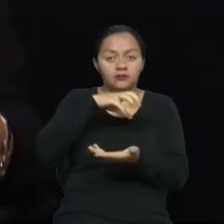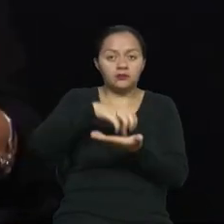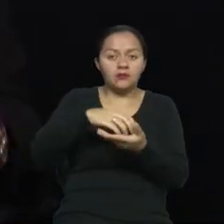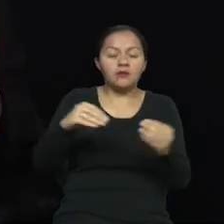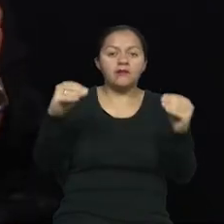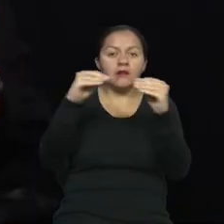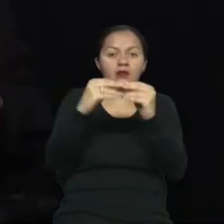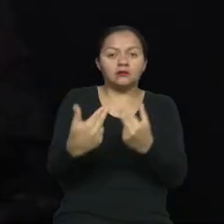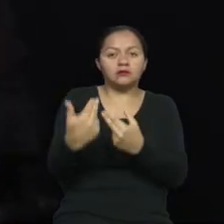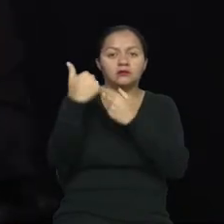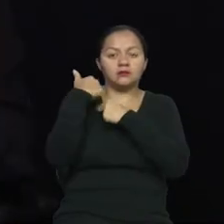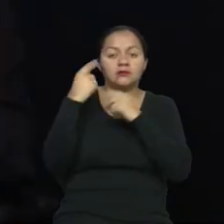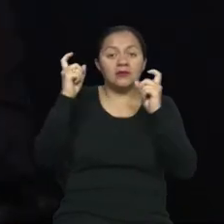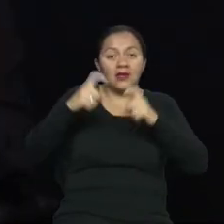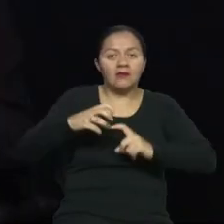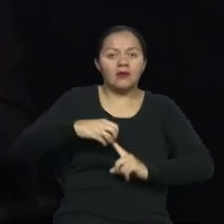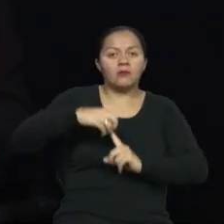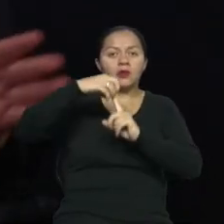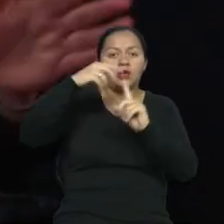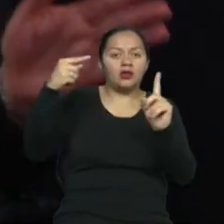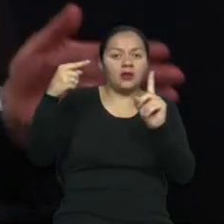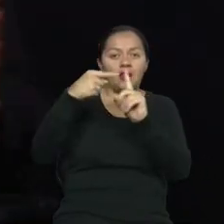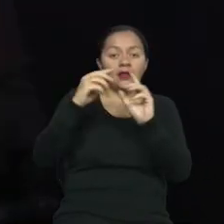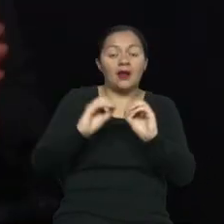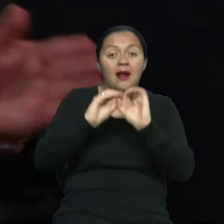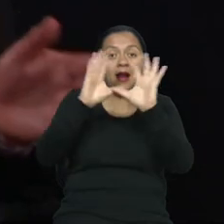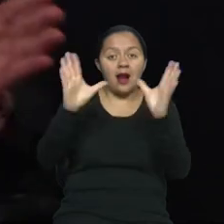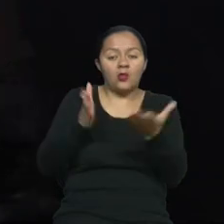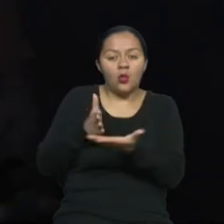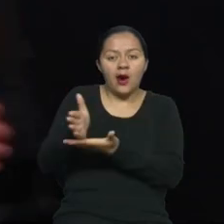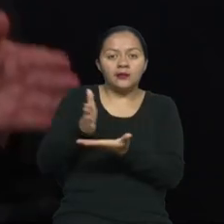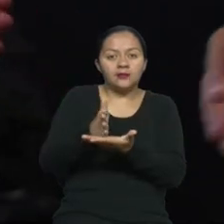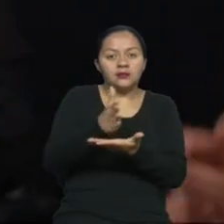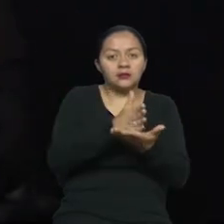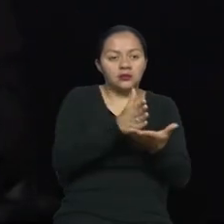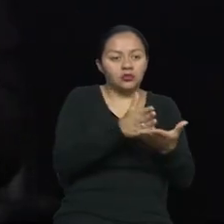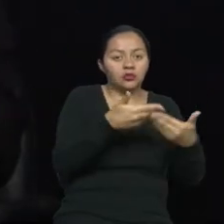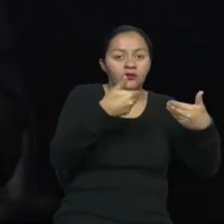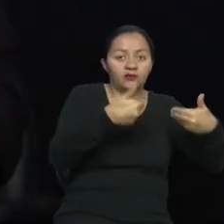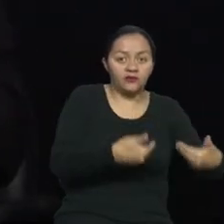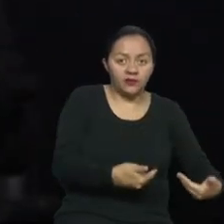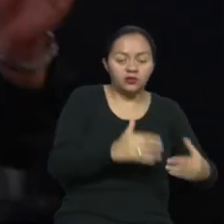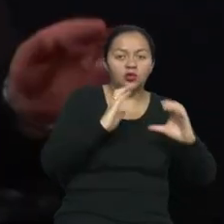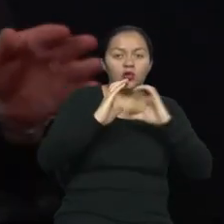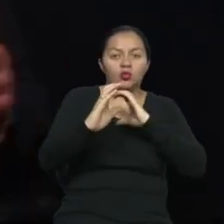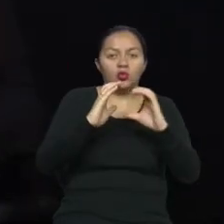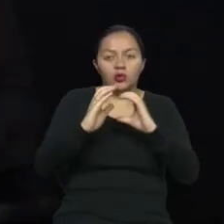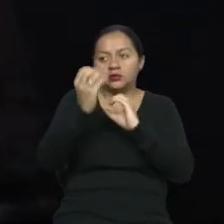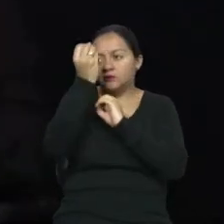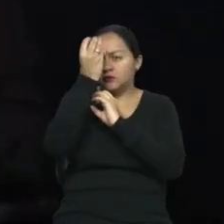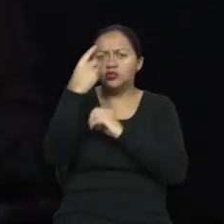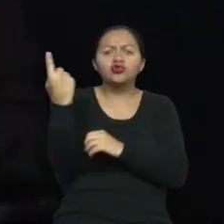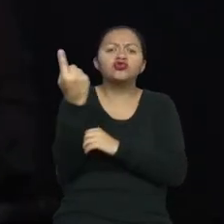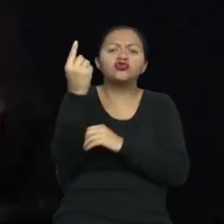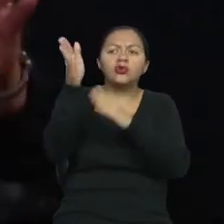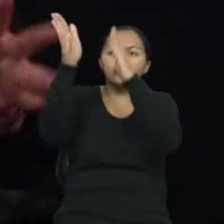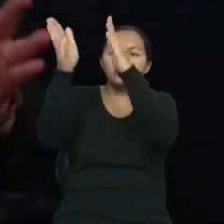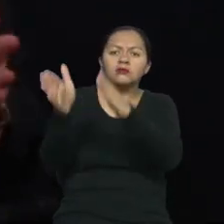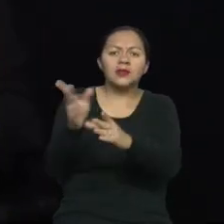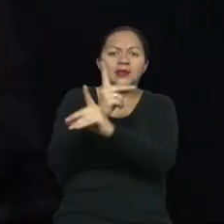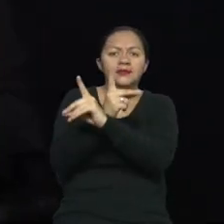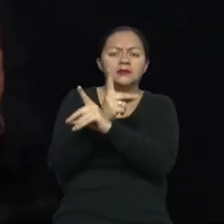más competencias, deberían priorizar, considerando que un acceso al medio físico, a la comunicación e información, no es solo para personas con discapacidad.